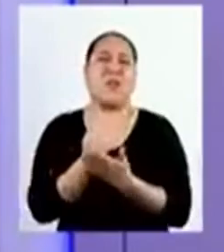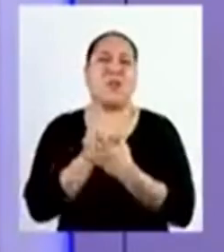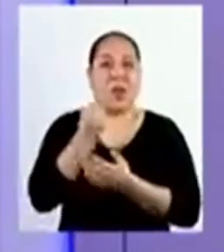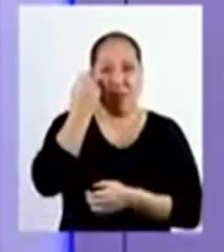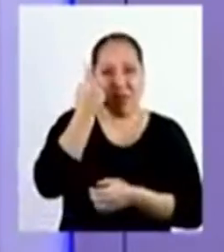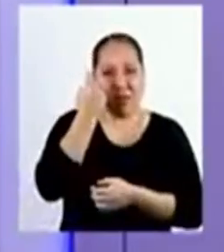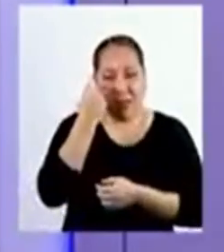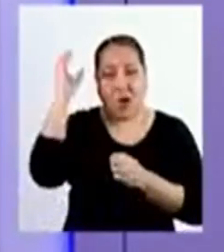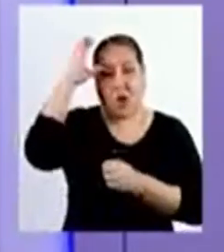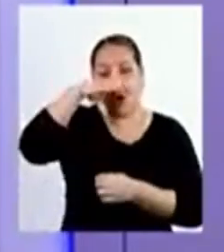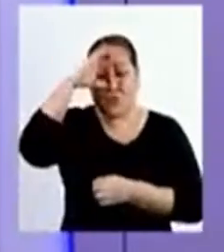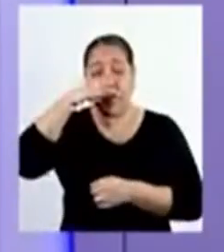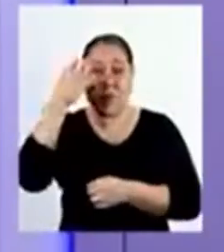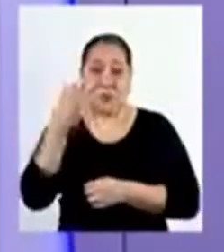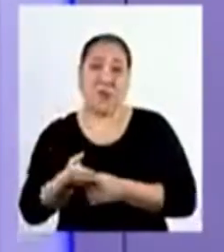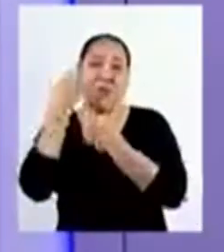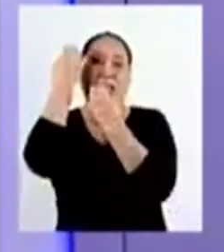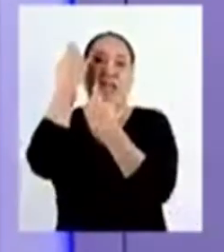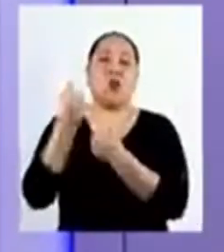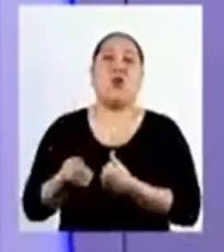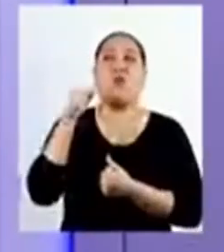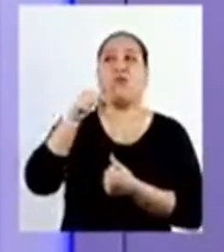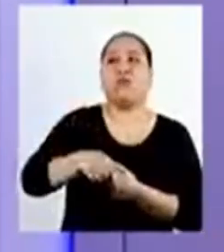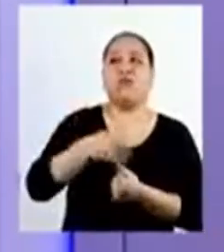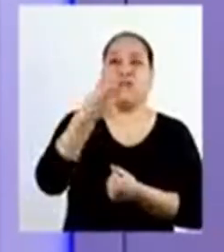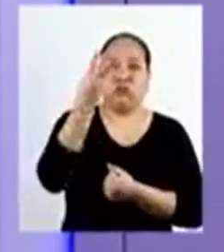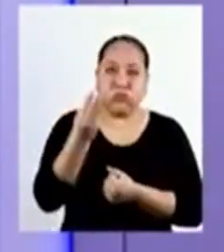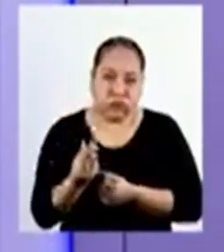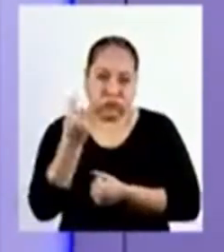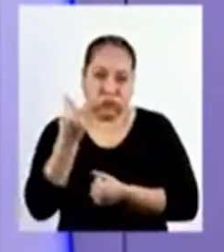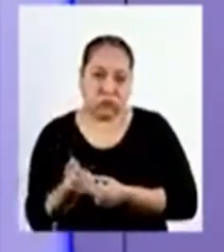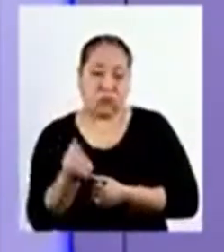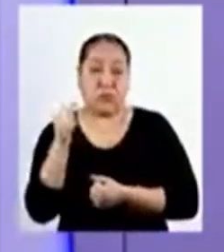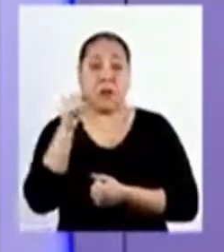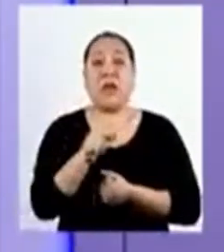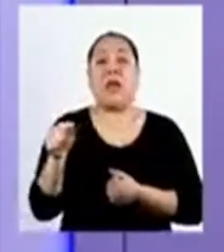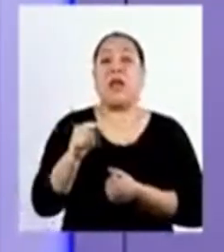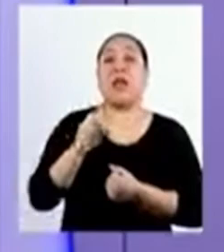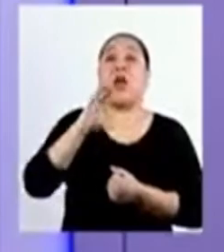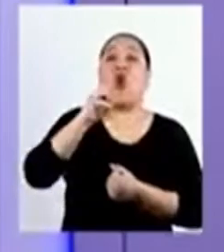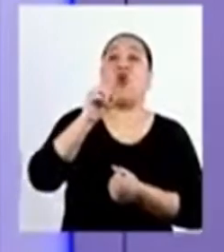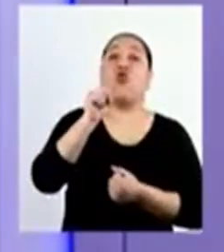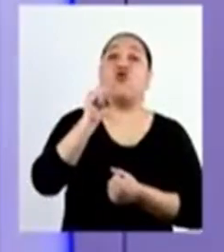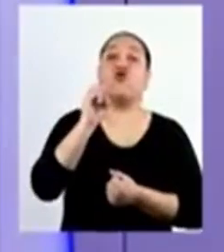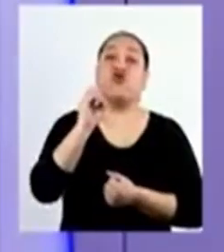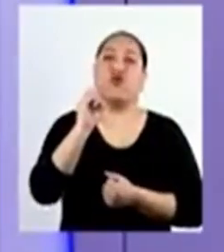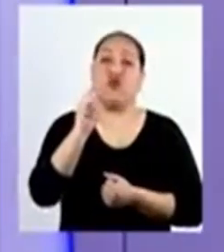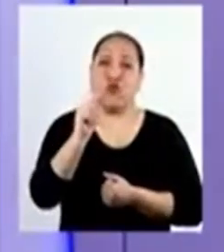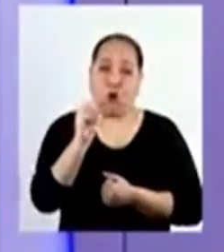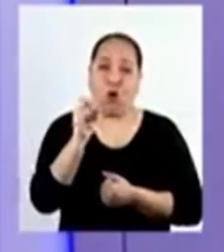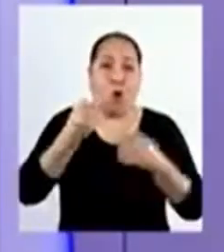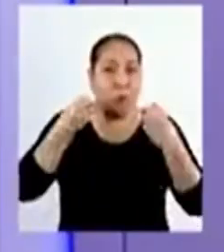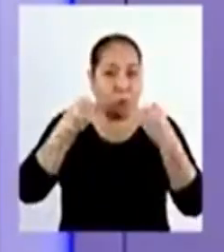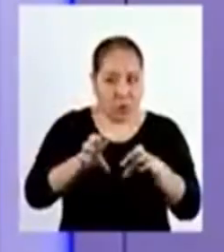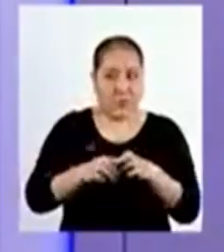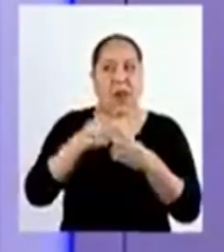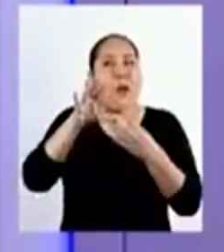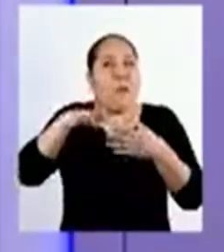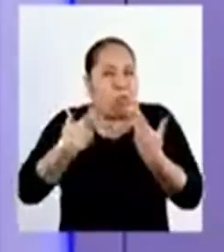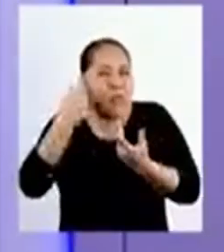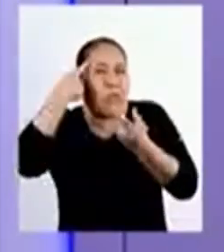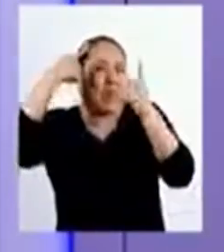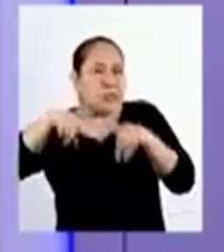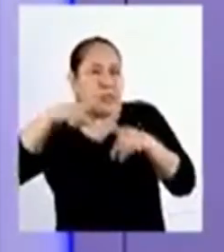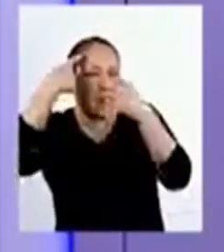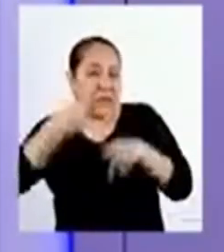ayudado A entender Los conceptos económicos Como la escasez Y el costo de oportunidad Para la toma De decisiones económicas De